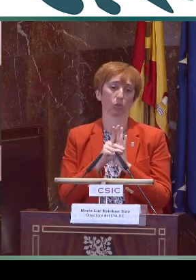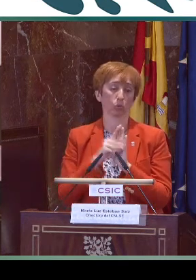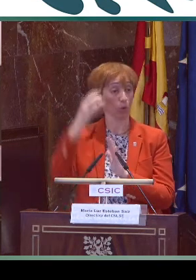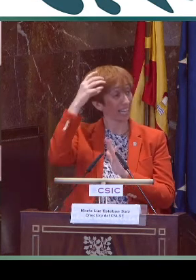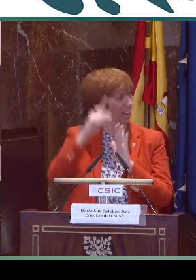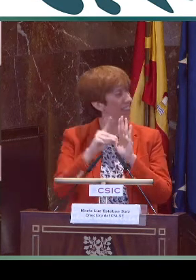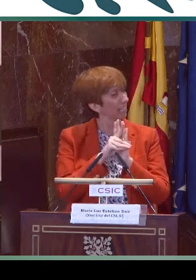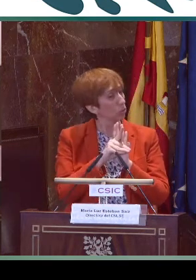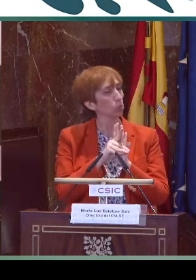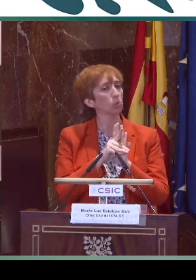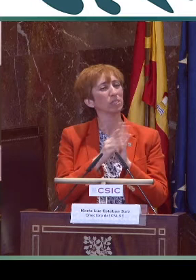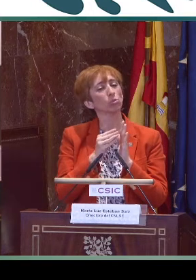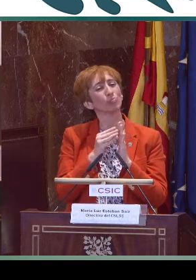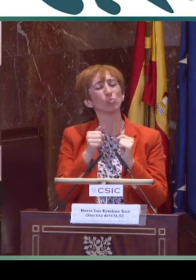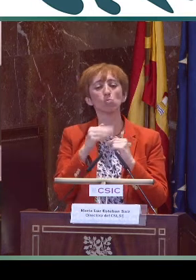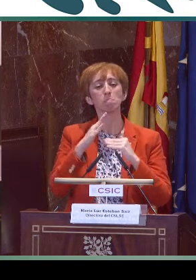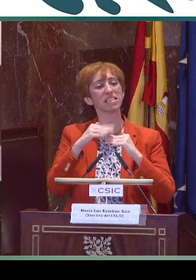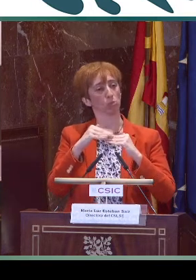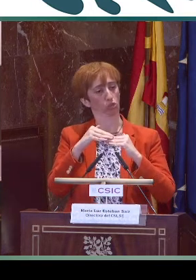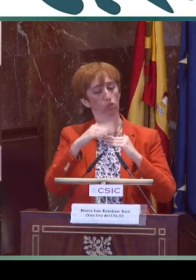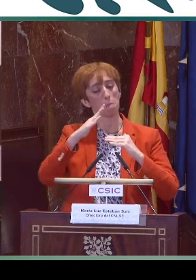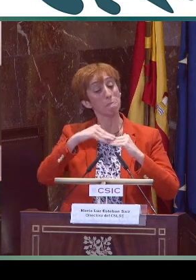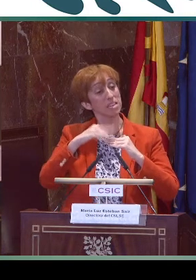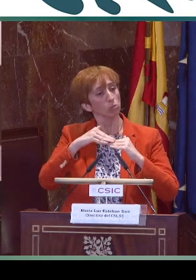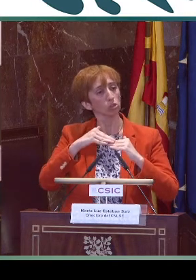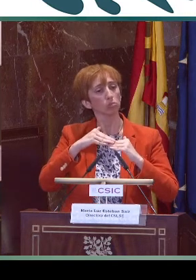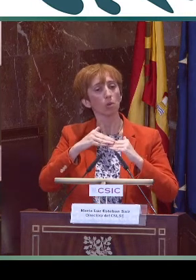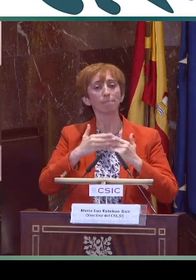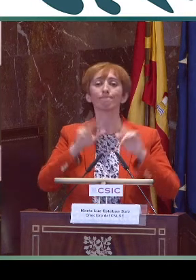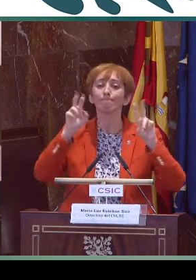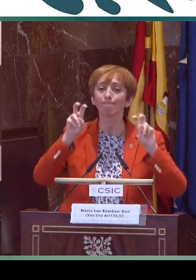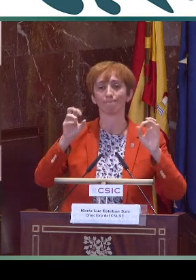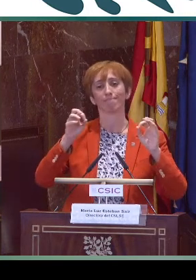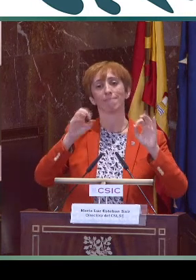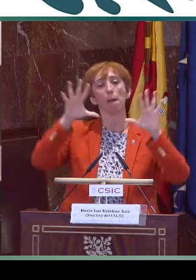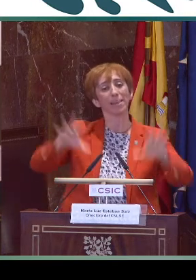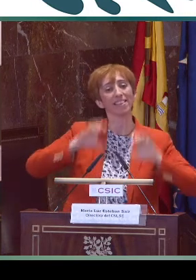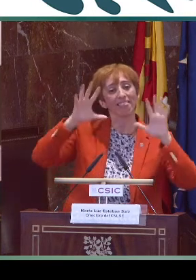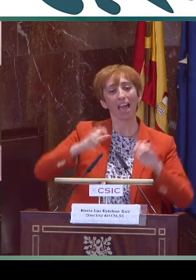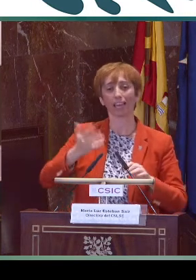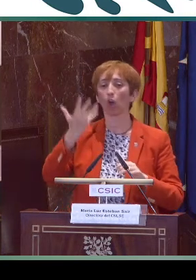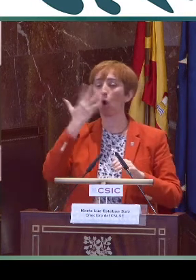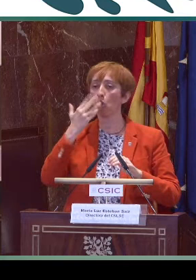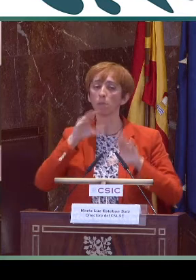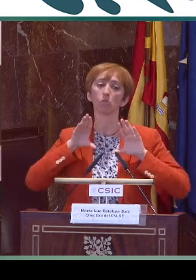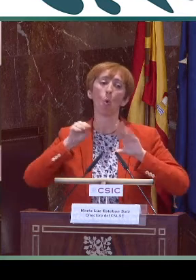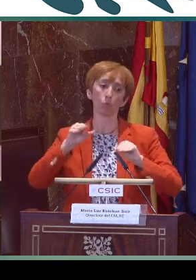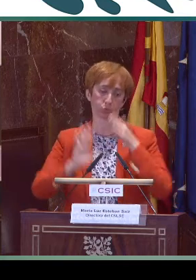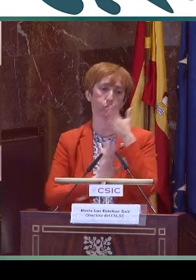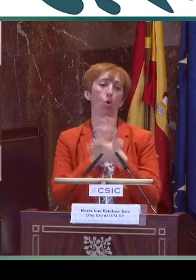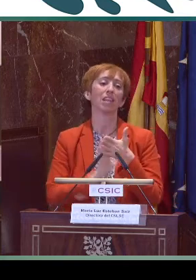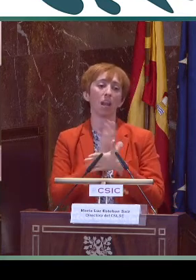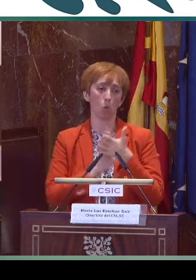una reivindicación que todavía no hemos conseguido, es la creación de un real decreto que establezca una serie de mínimos para el aprendizaje,